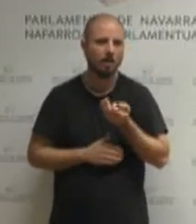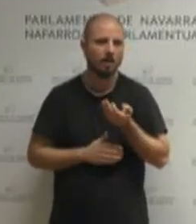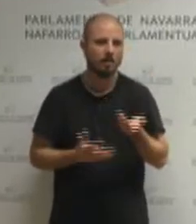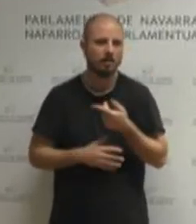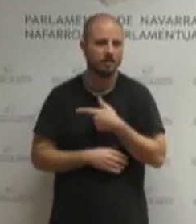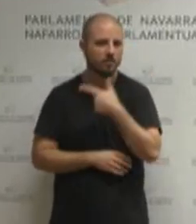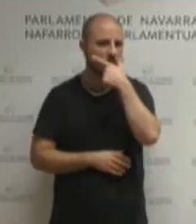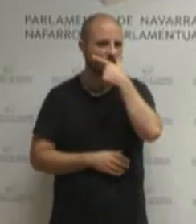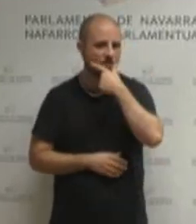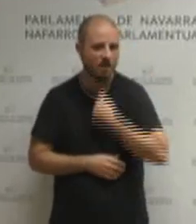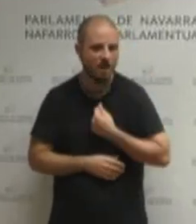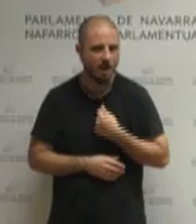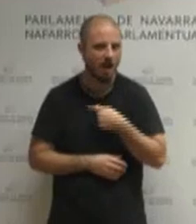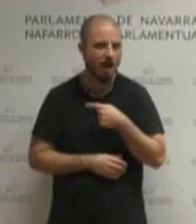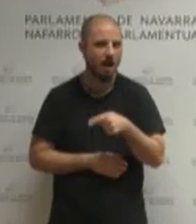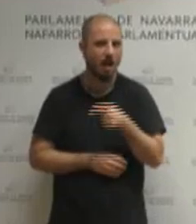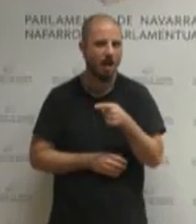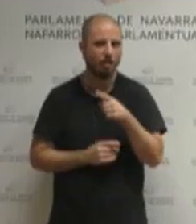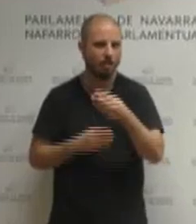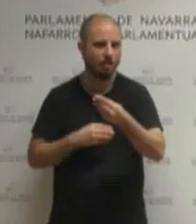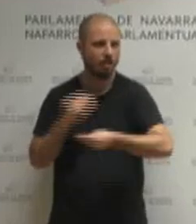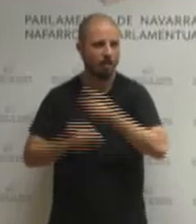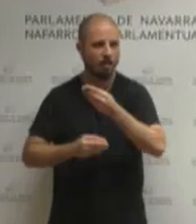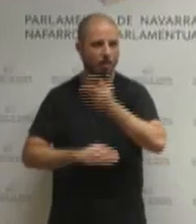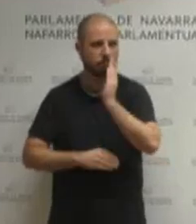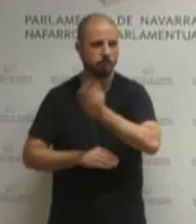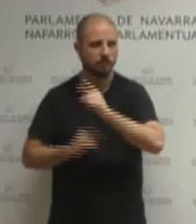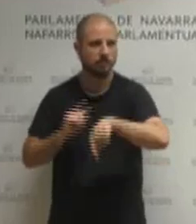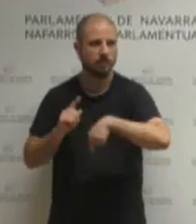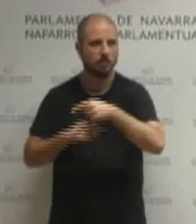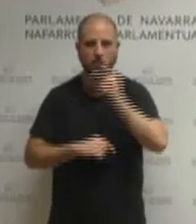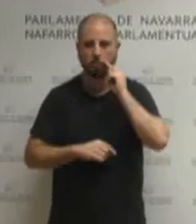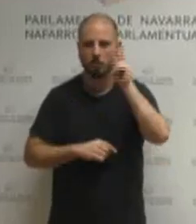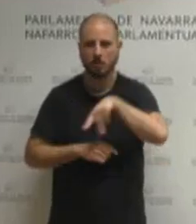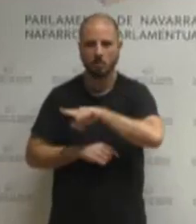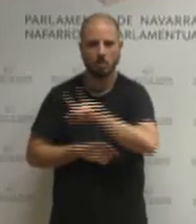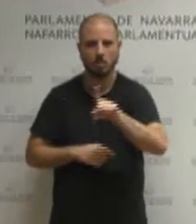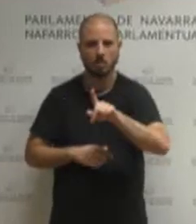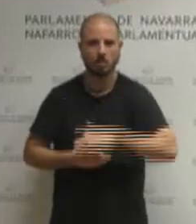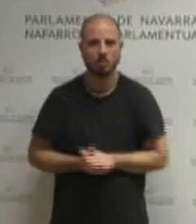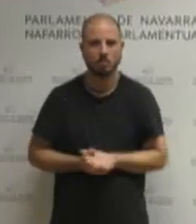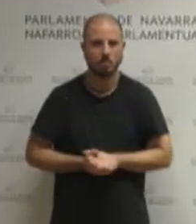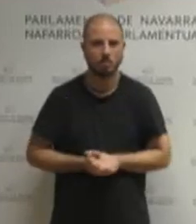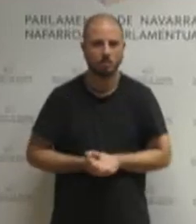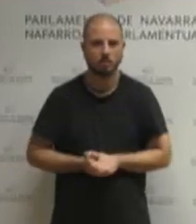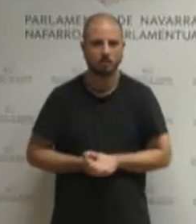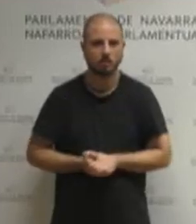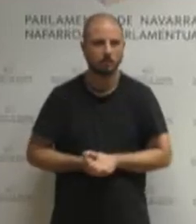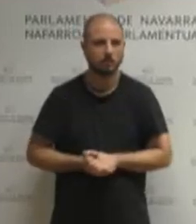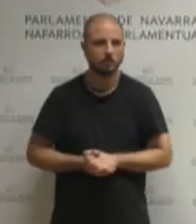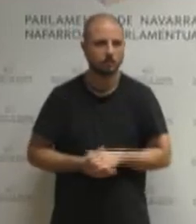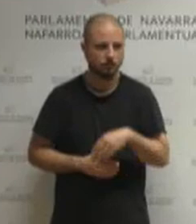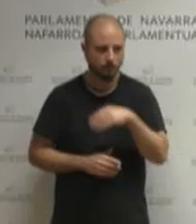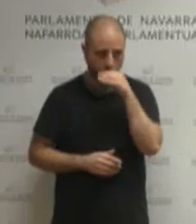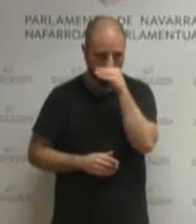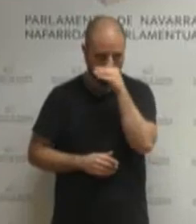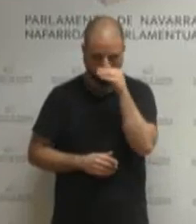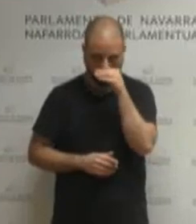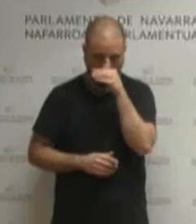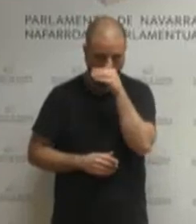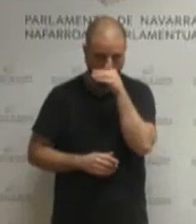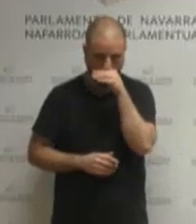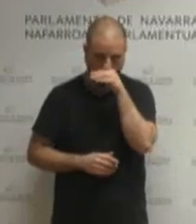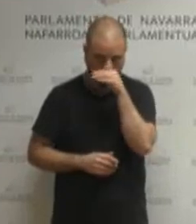onartzea eta horrek urratxak egitea eskatzen du eta beste batzuen artean isa despejatzea